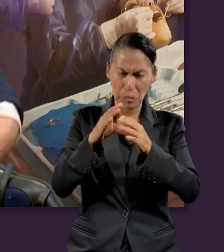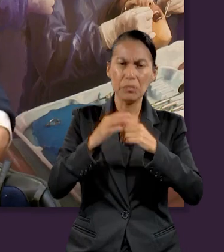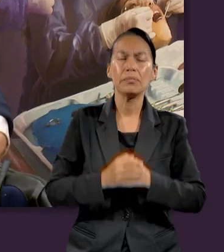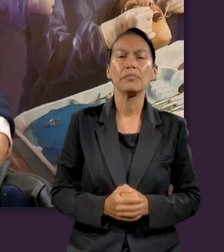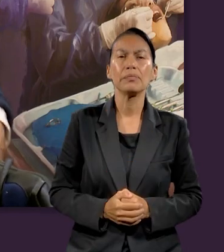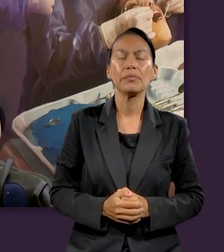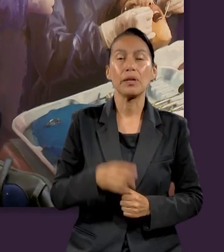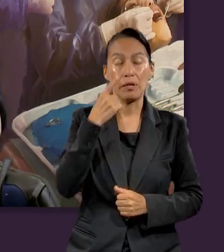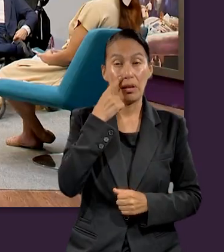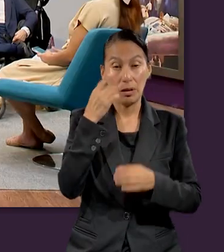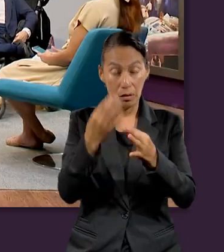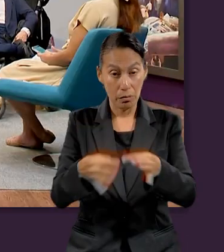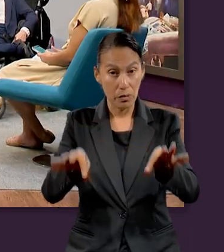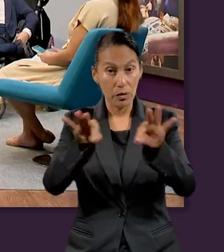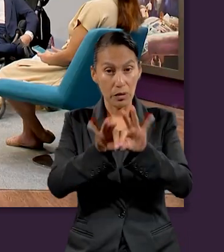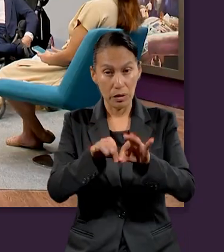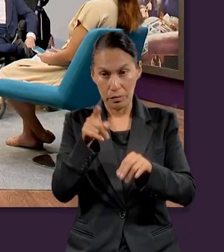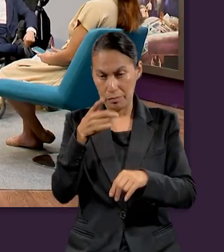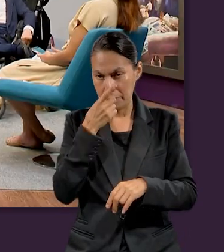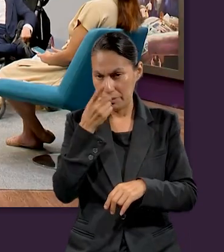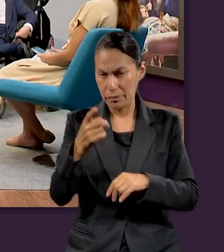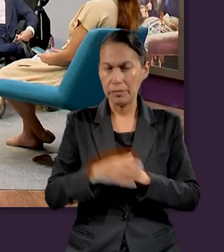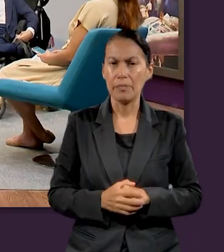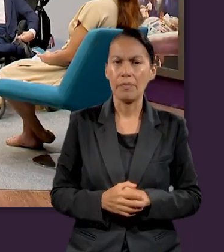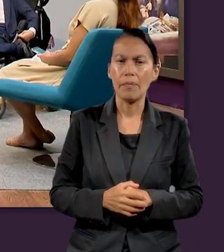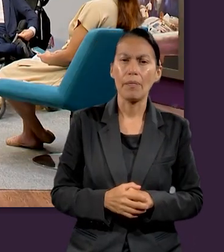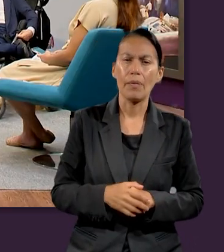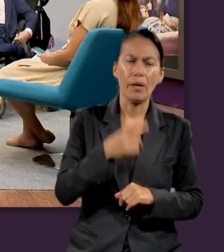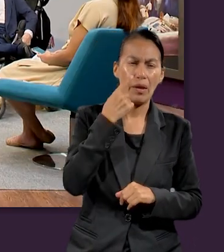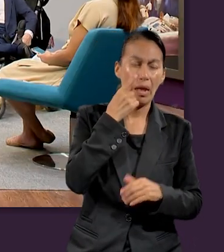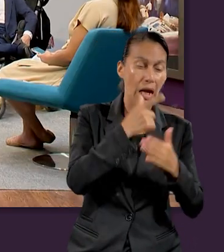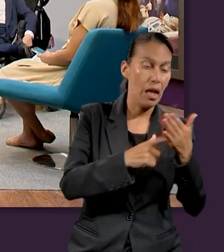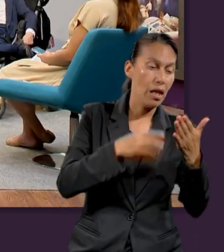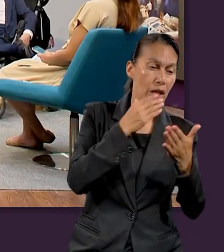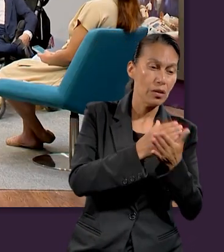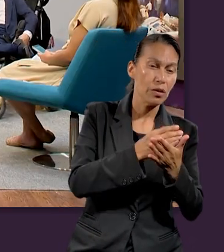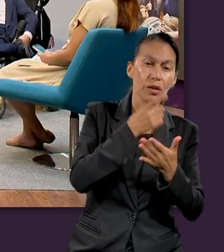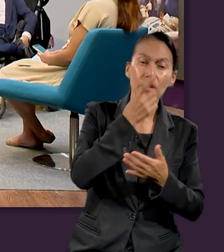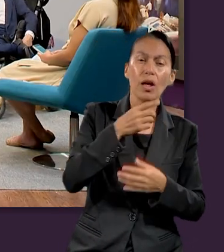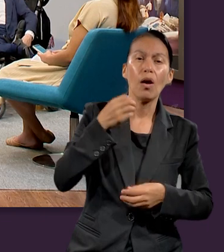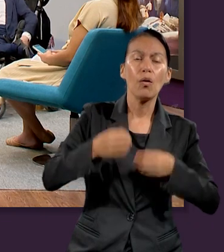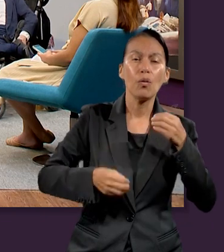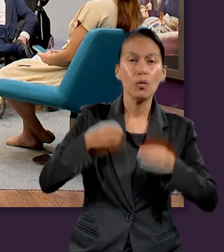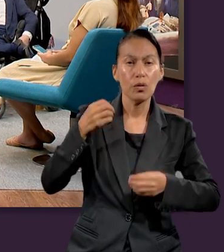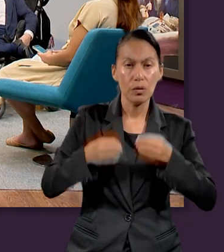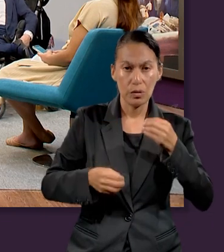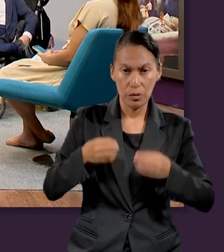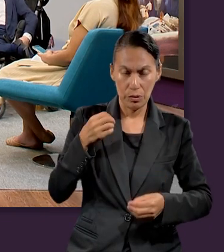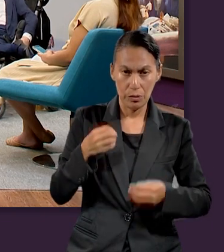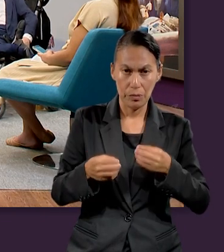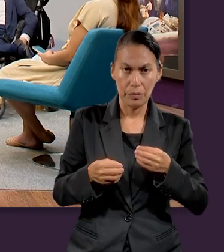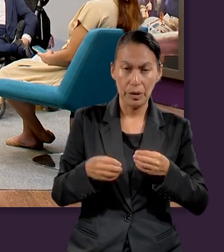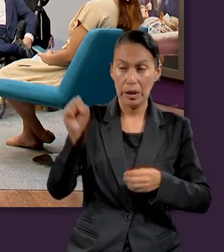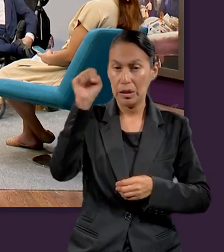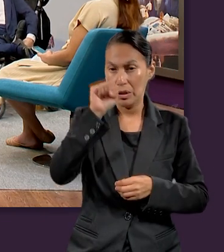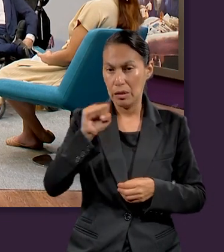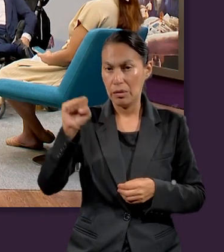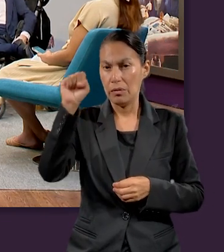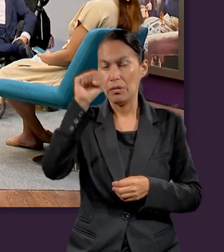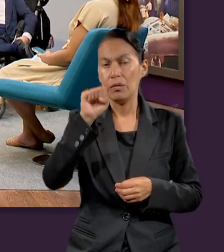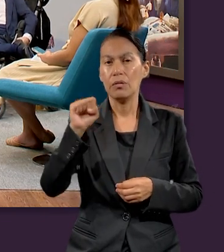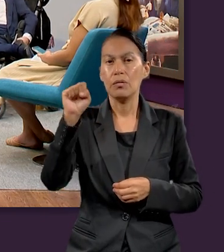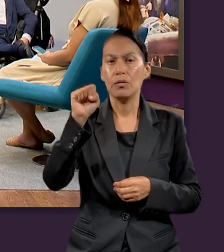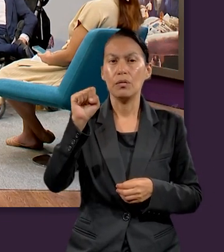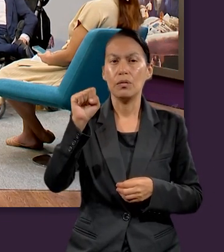ella introduce un asunto muy importante y Ochea la lección lo menciona acerca del juicio. O el juicio,